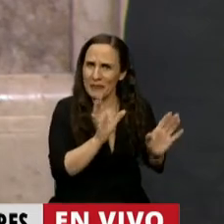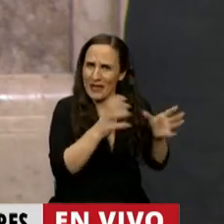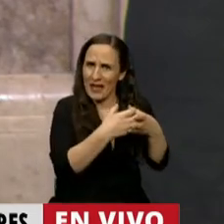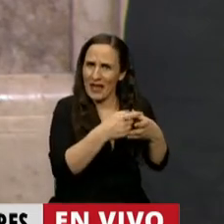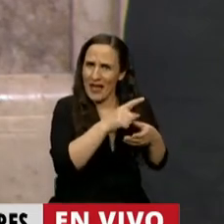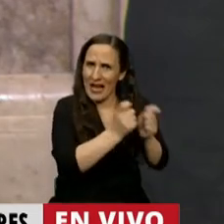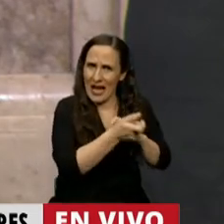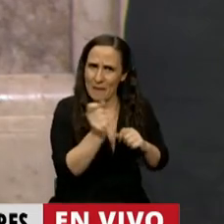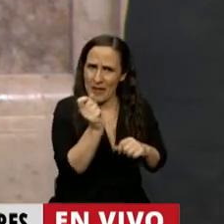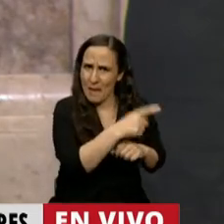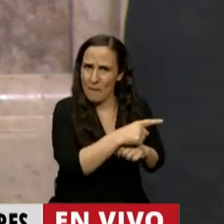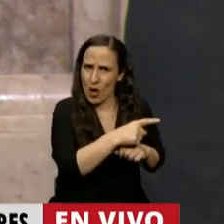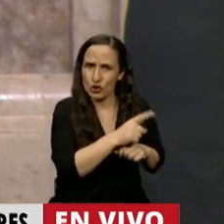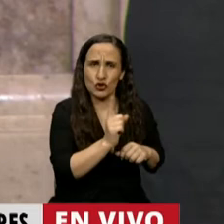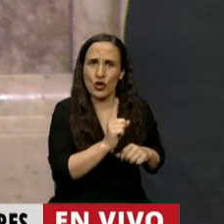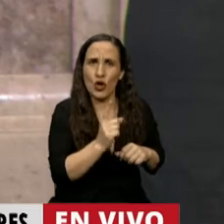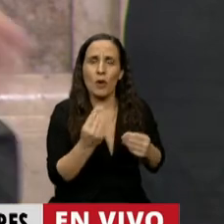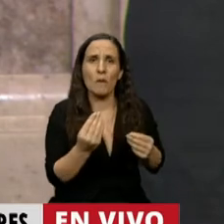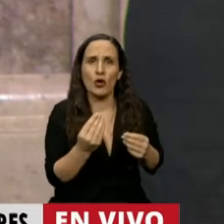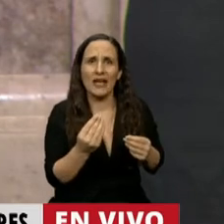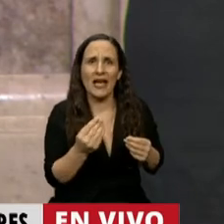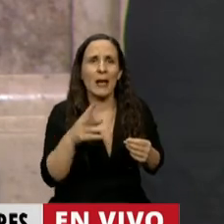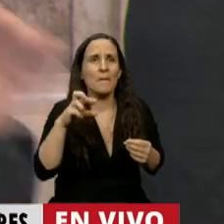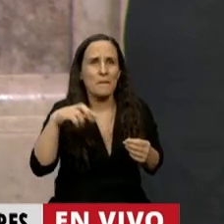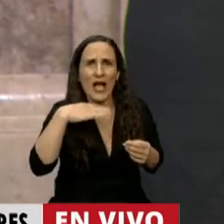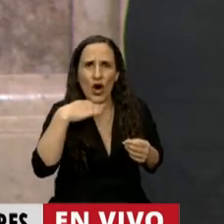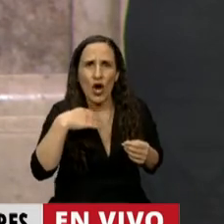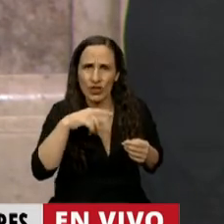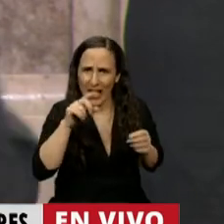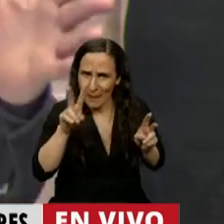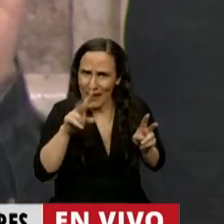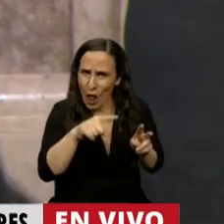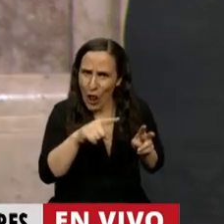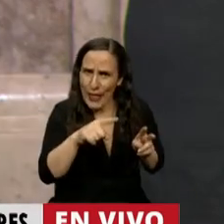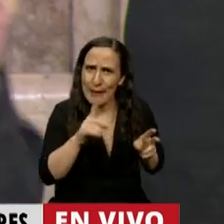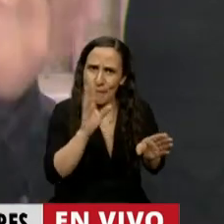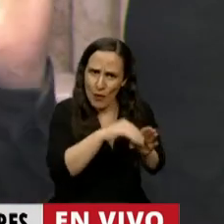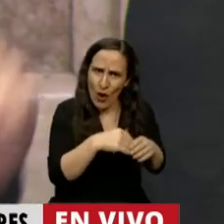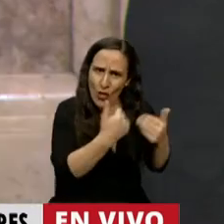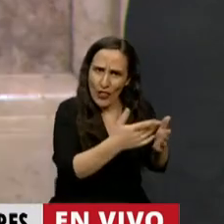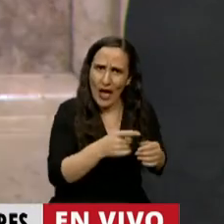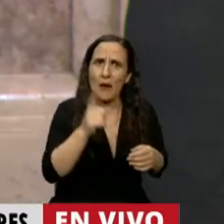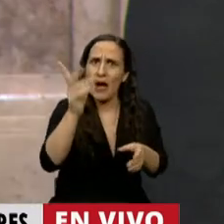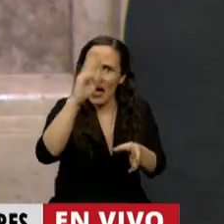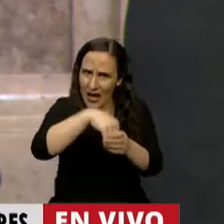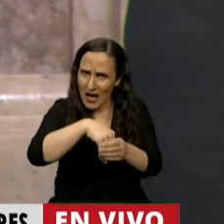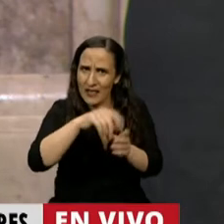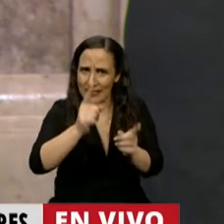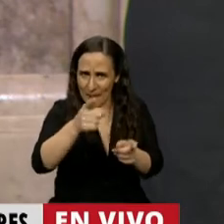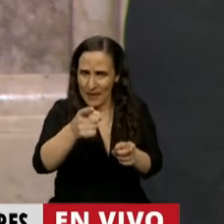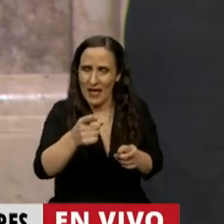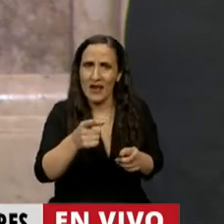mayoría propia. Porque se la daba el PJ, el peronismo. Gran parte del peronismo entre los que se encontraba usted y su sector político.